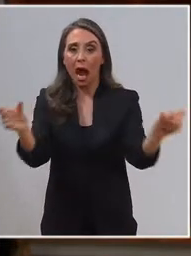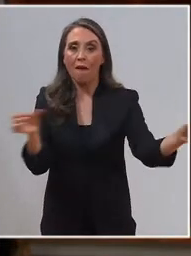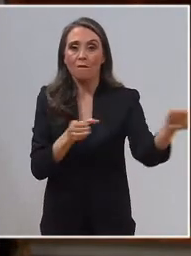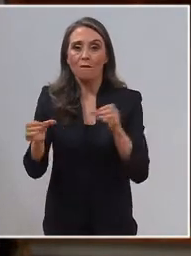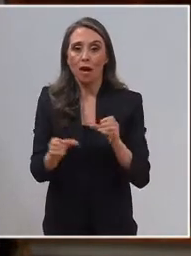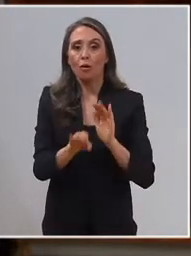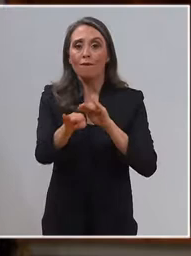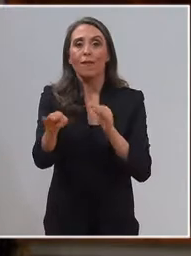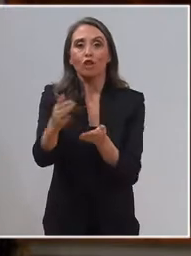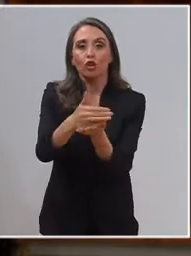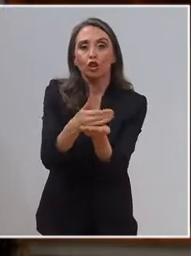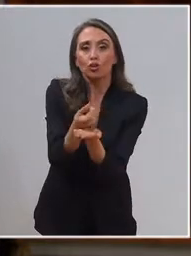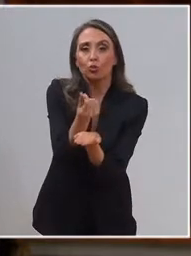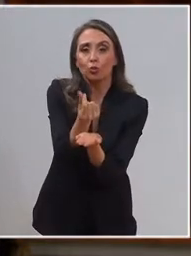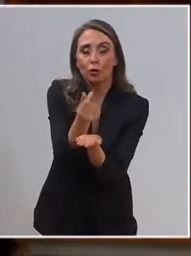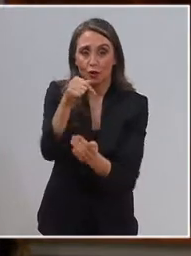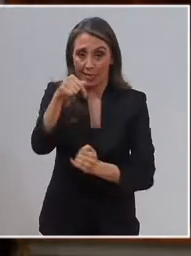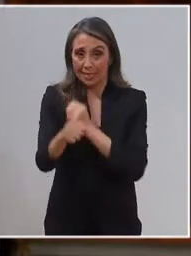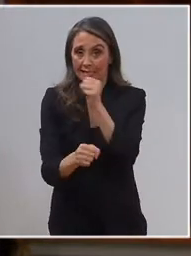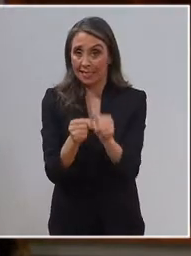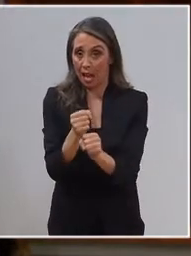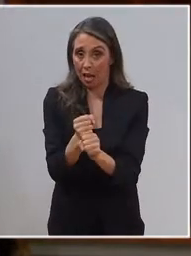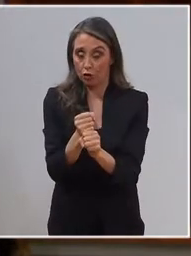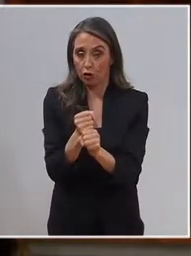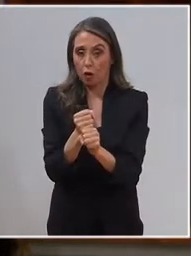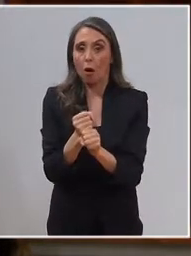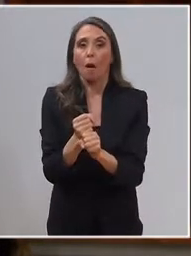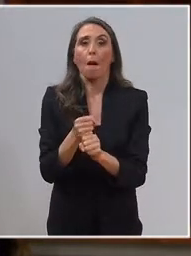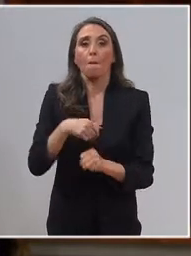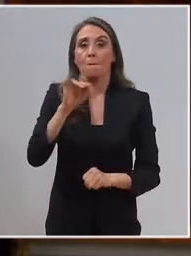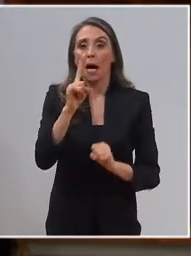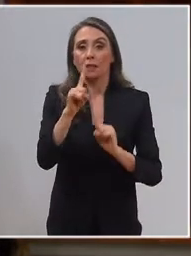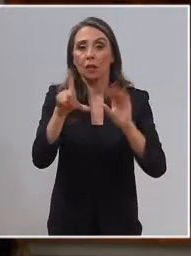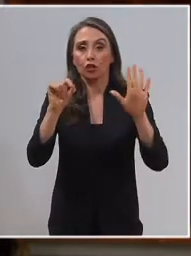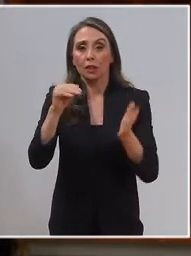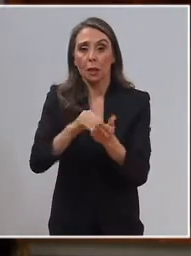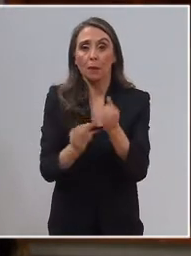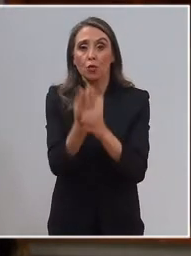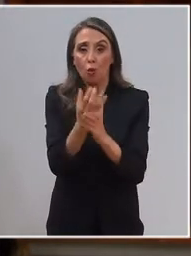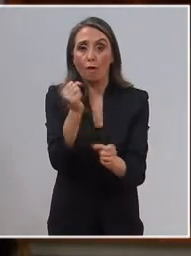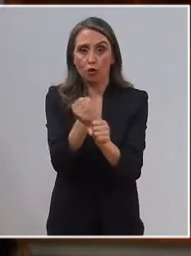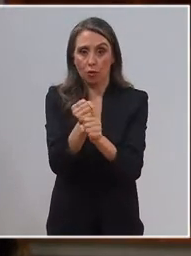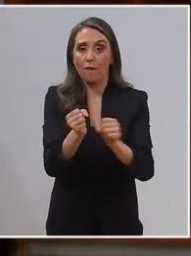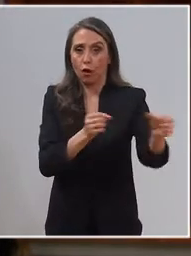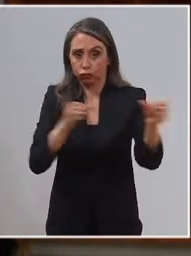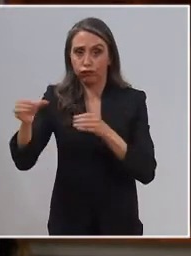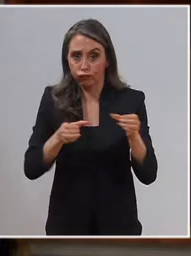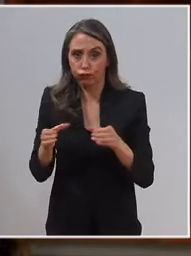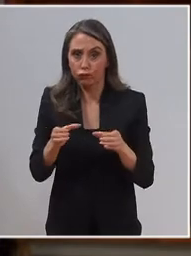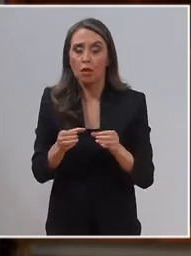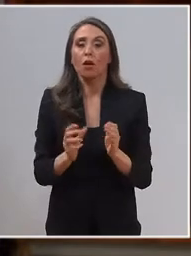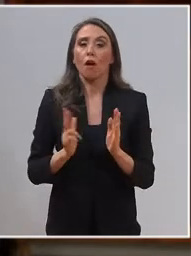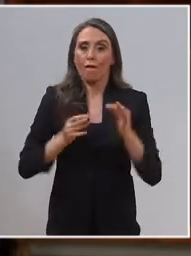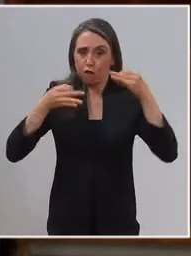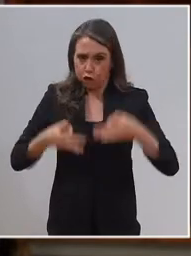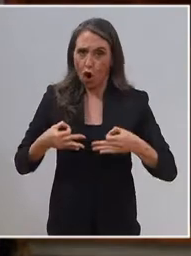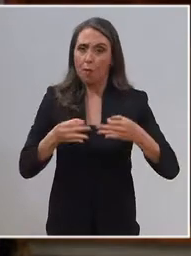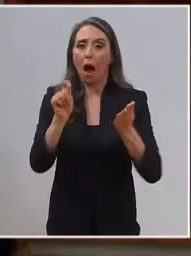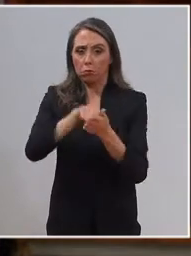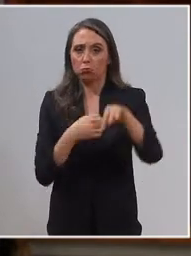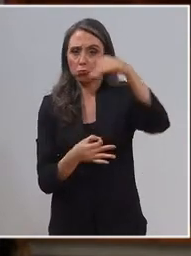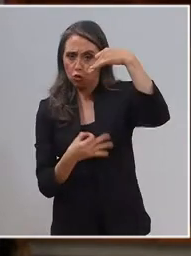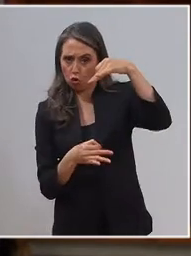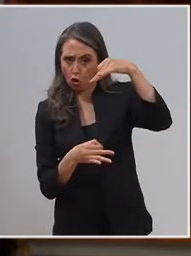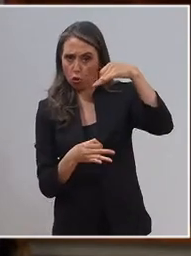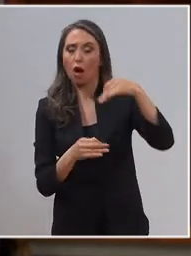salarios. Este año vamos a crear más de 170.000 nuevos empleos formales, con contrato,